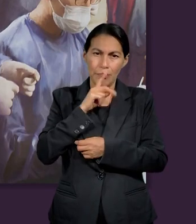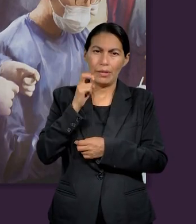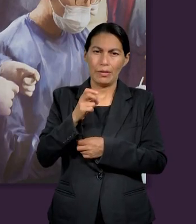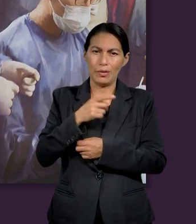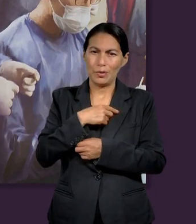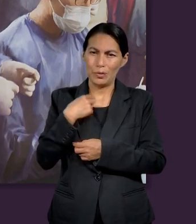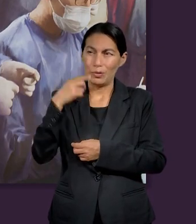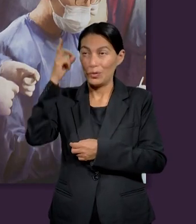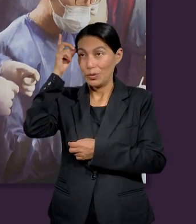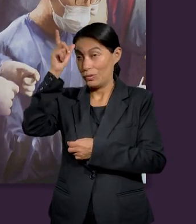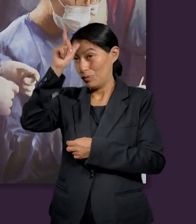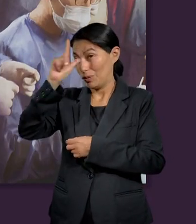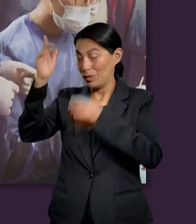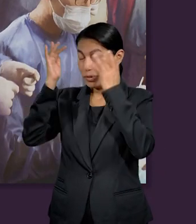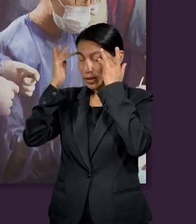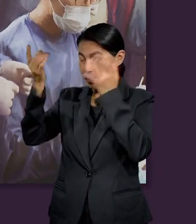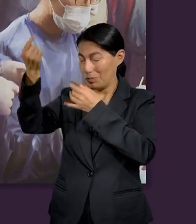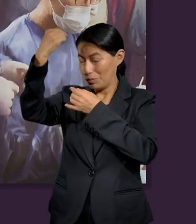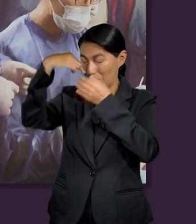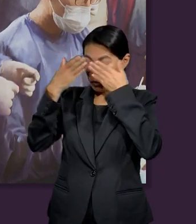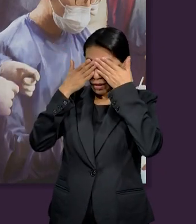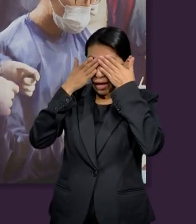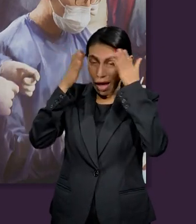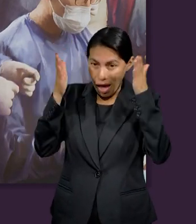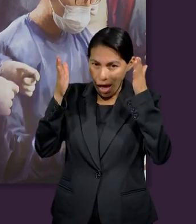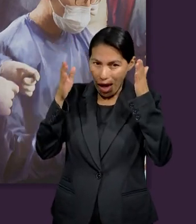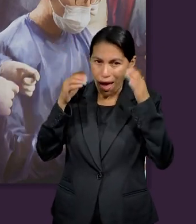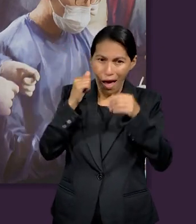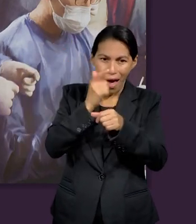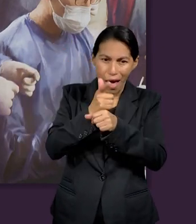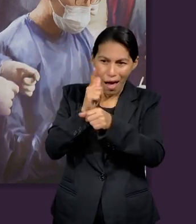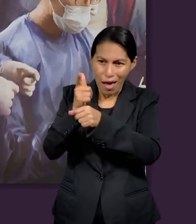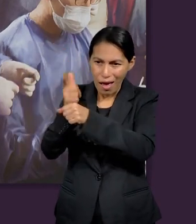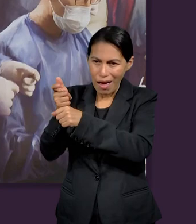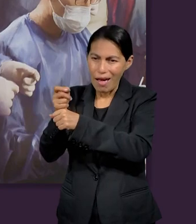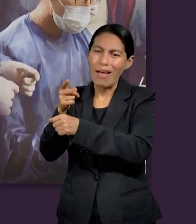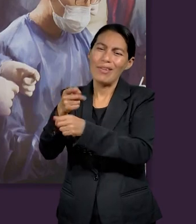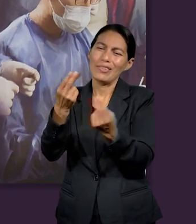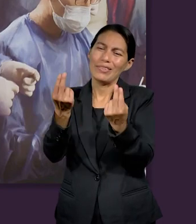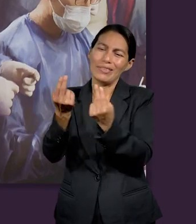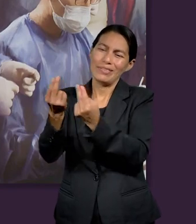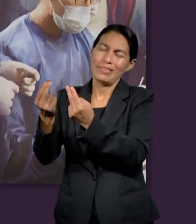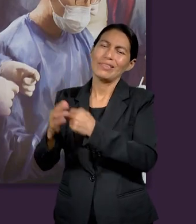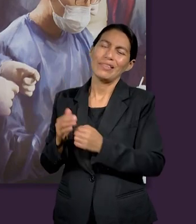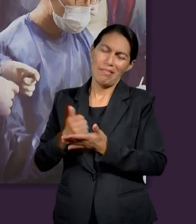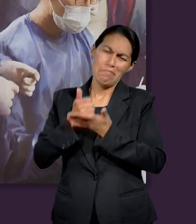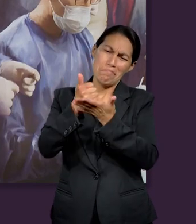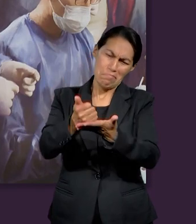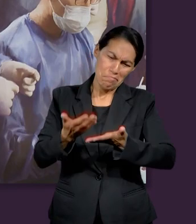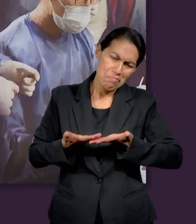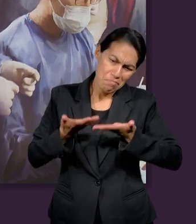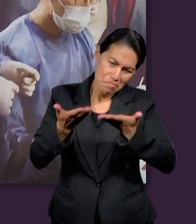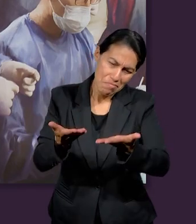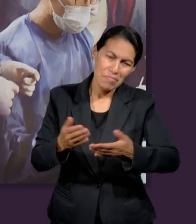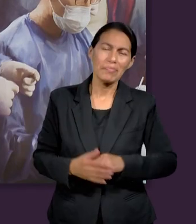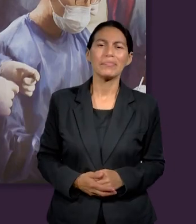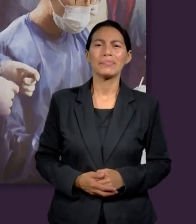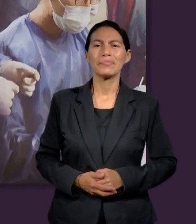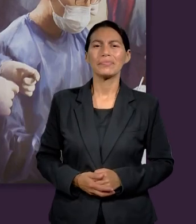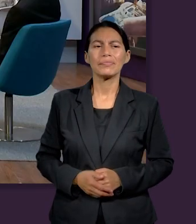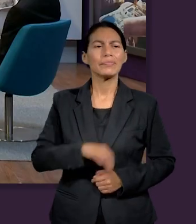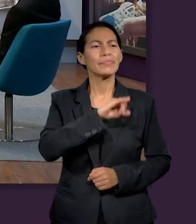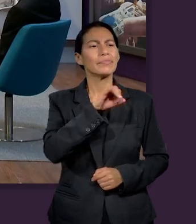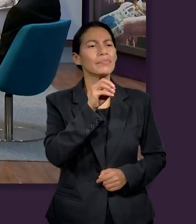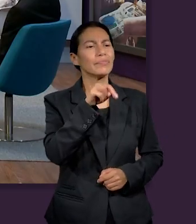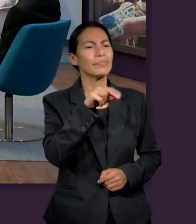necesito sino que nosotros también podamos tener ese espíritu y ser cristianos realmente y acercarnos